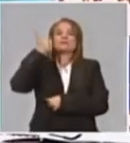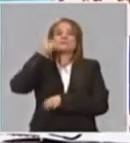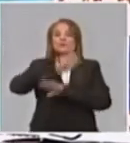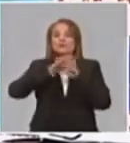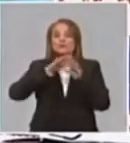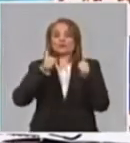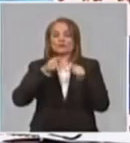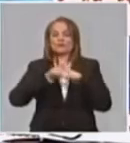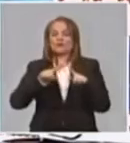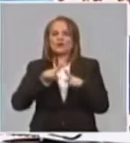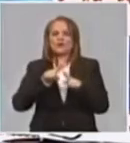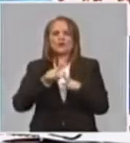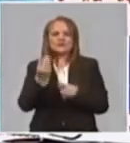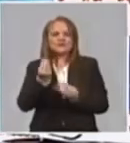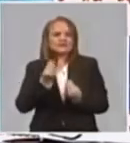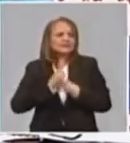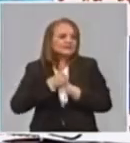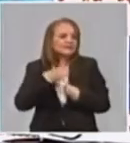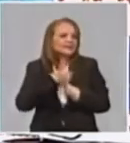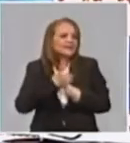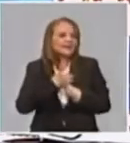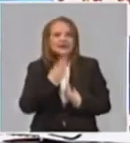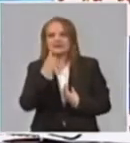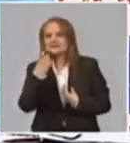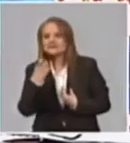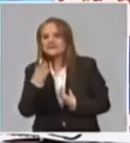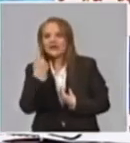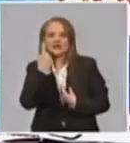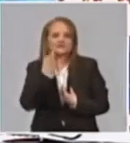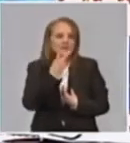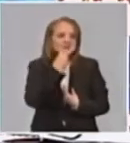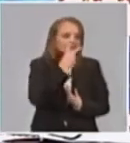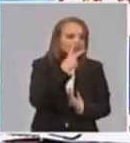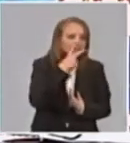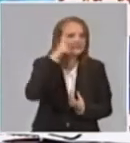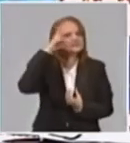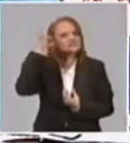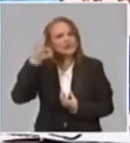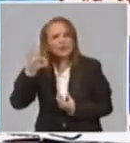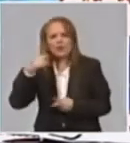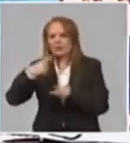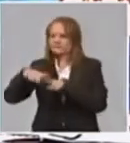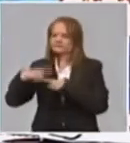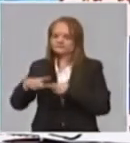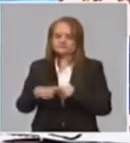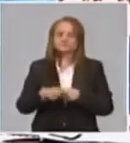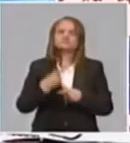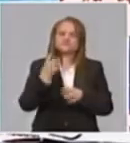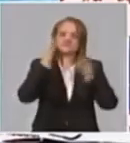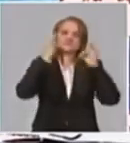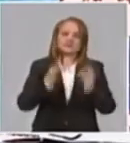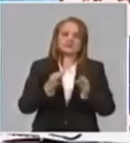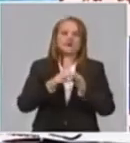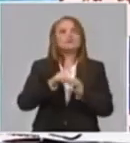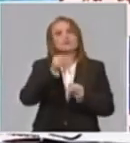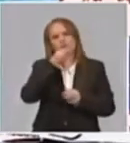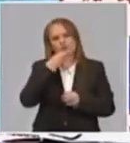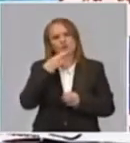necesidad de poder ser tratados con estas especialidades. De eso podemos hablar en otra oportunidad, pero por ahí está el trabajo